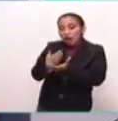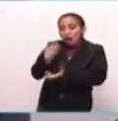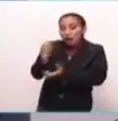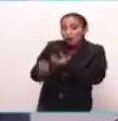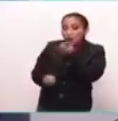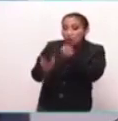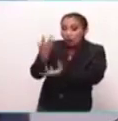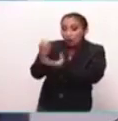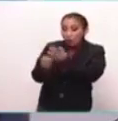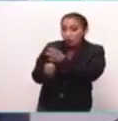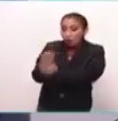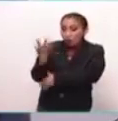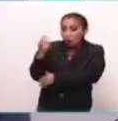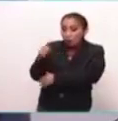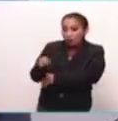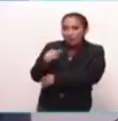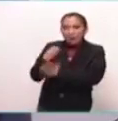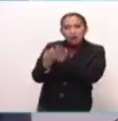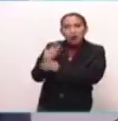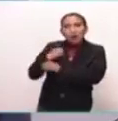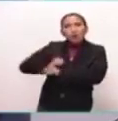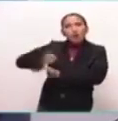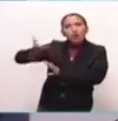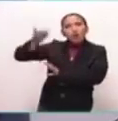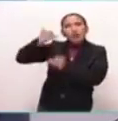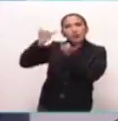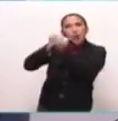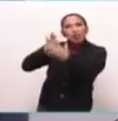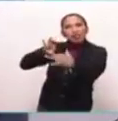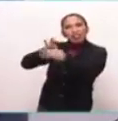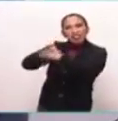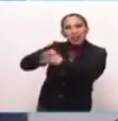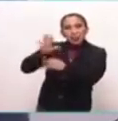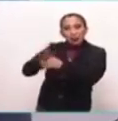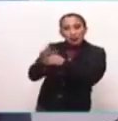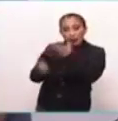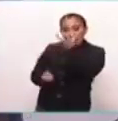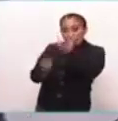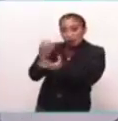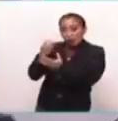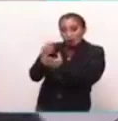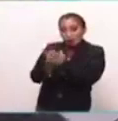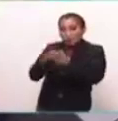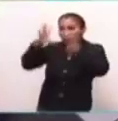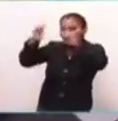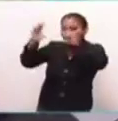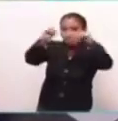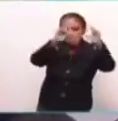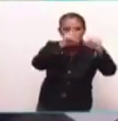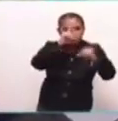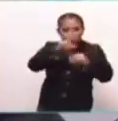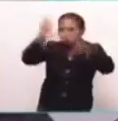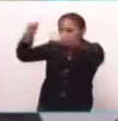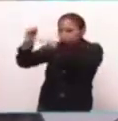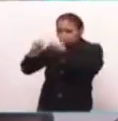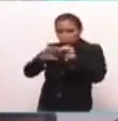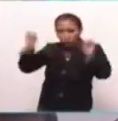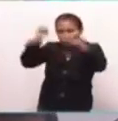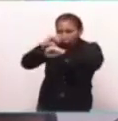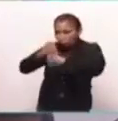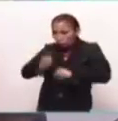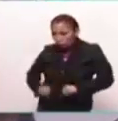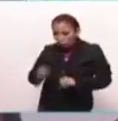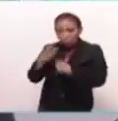nuevo, y nos recuerda mucho el fuego nuevo prehispánico, porque el fuego nuevo prehispánico se apagaban todas las luces, todas las